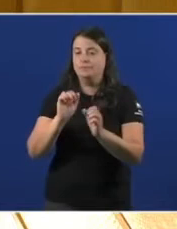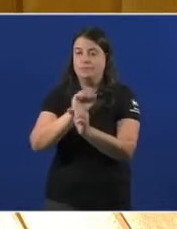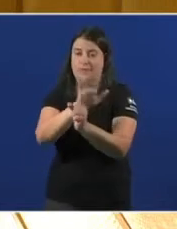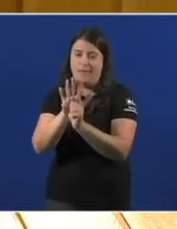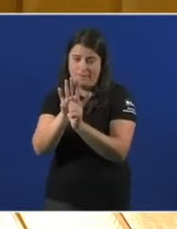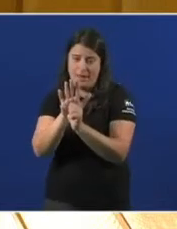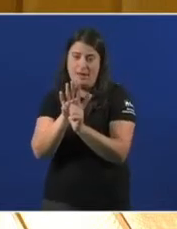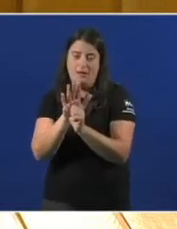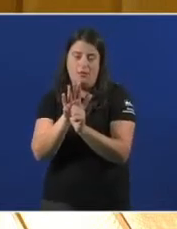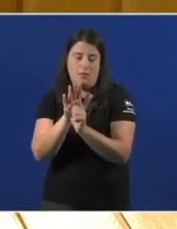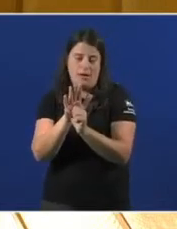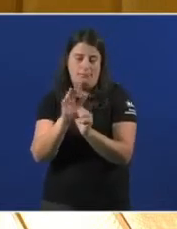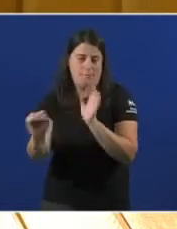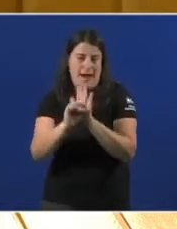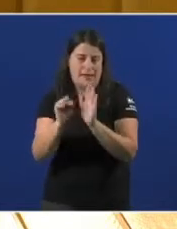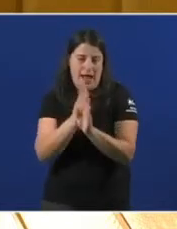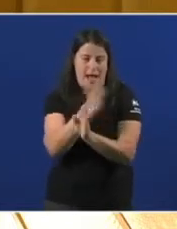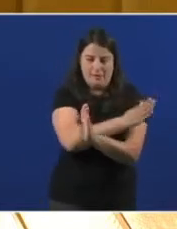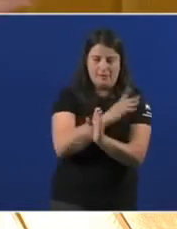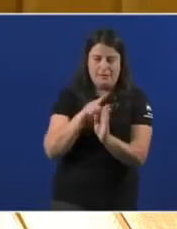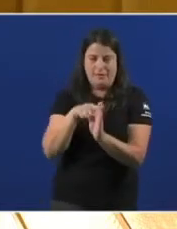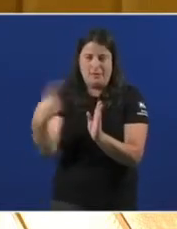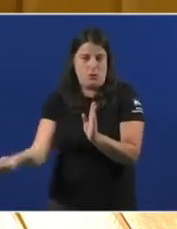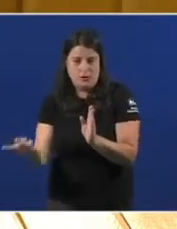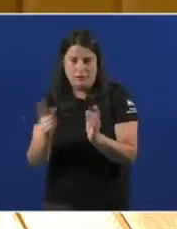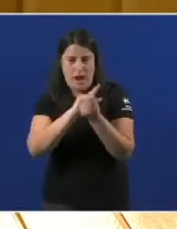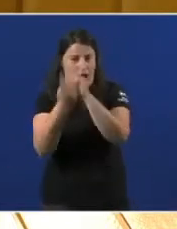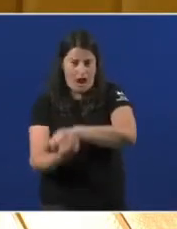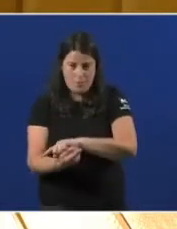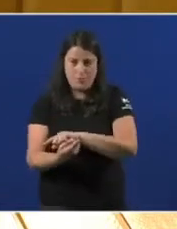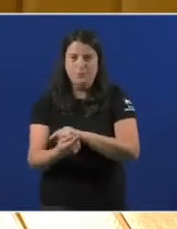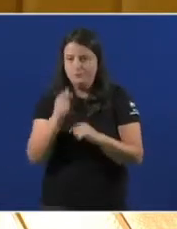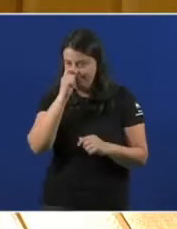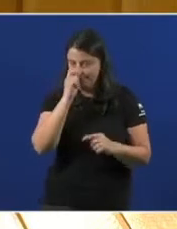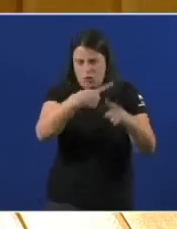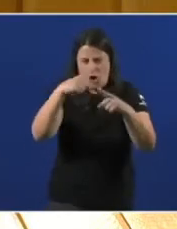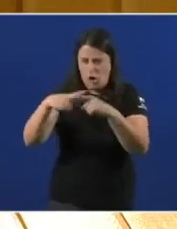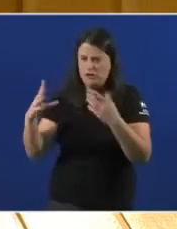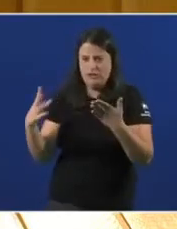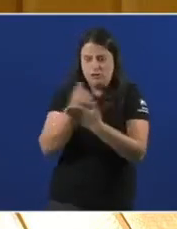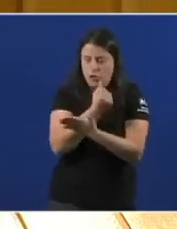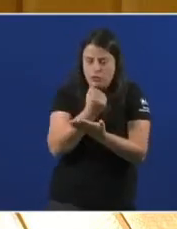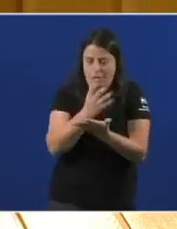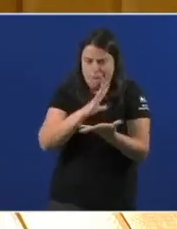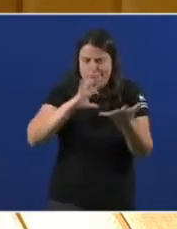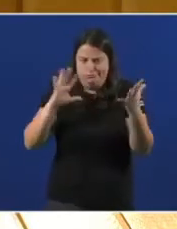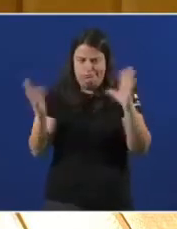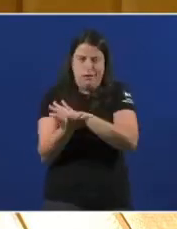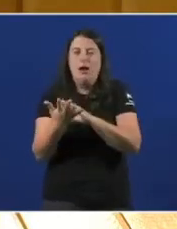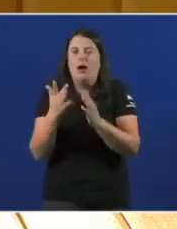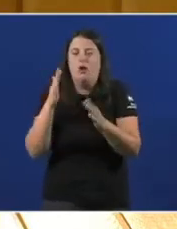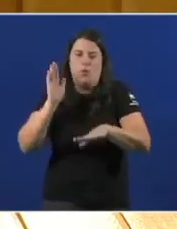e un despois nas nosas vidas. Todo, desde o máis grande ou máis pequeno, quedou trastocado polo virus.